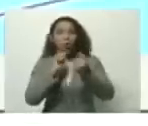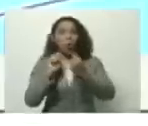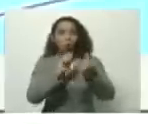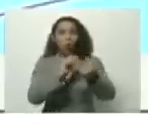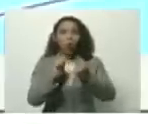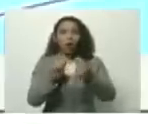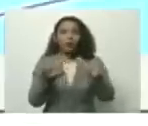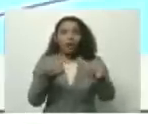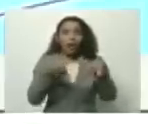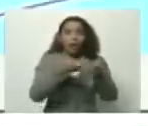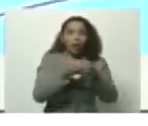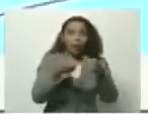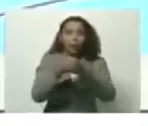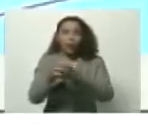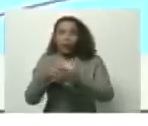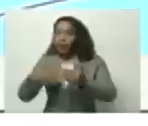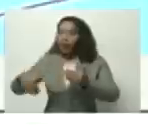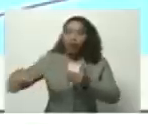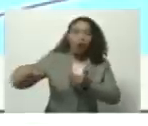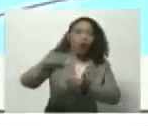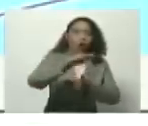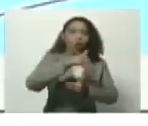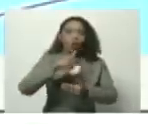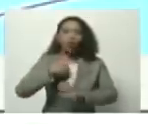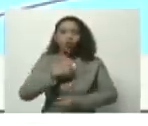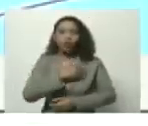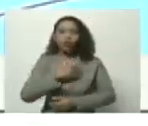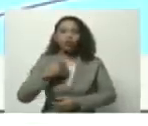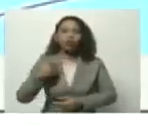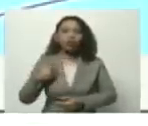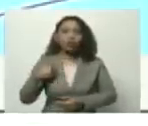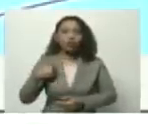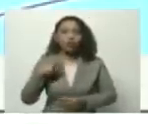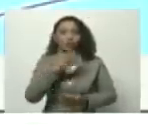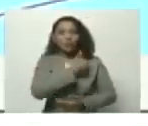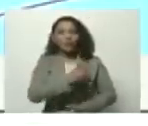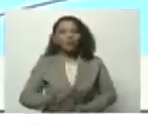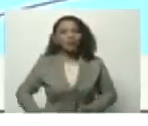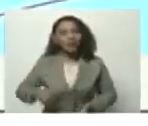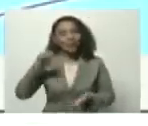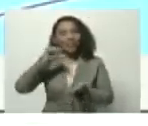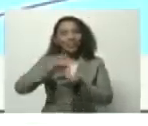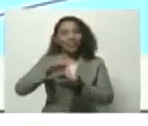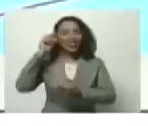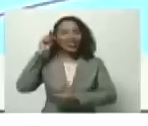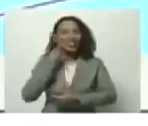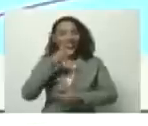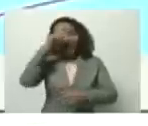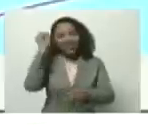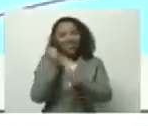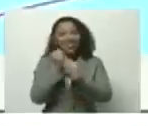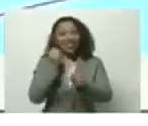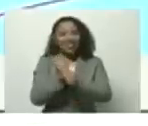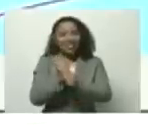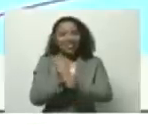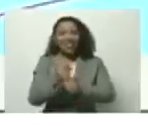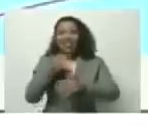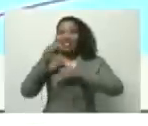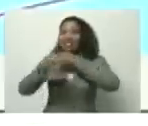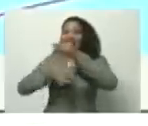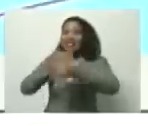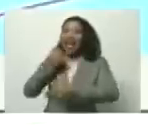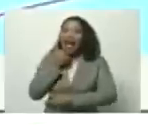las convenciones colectivas yo quisiera que el presidente de la central bolivariana los trabajadores de un comentario